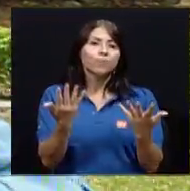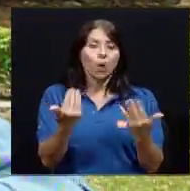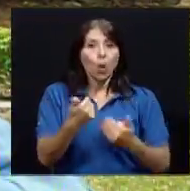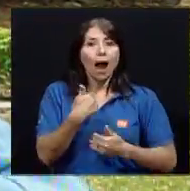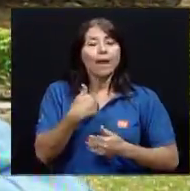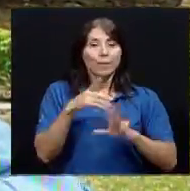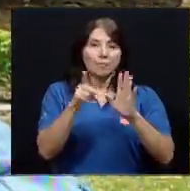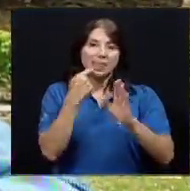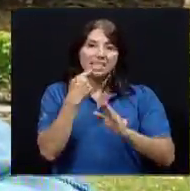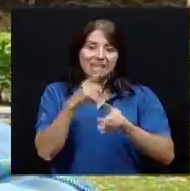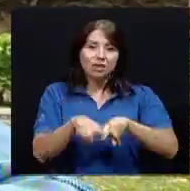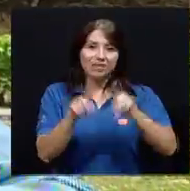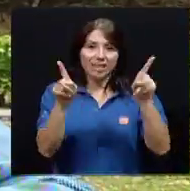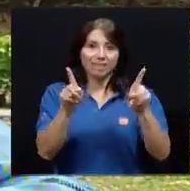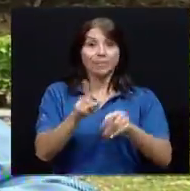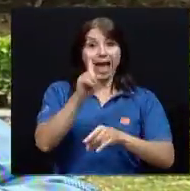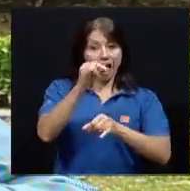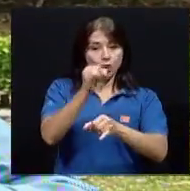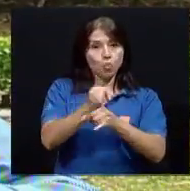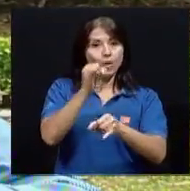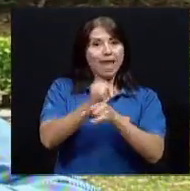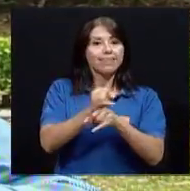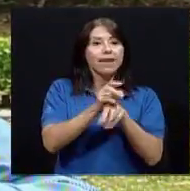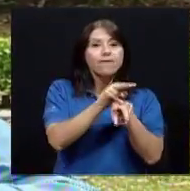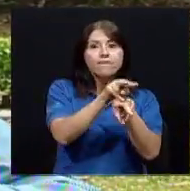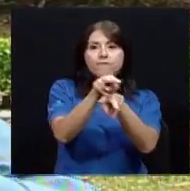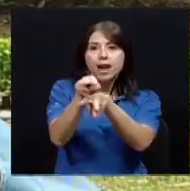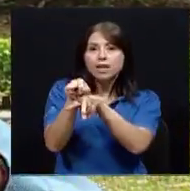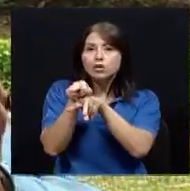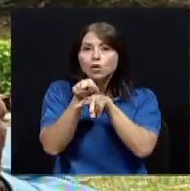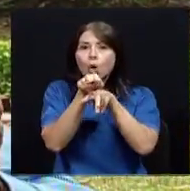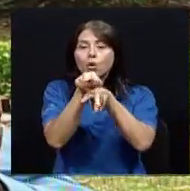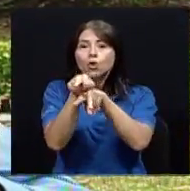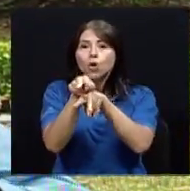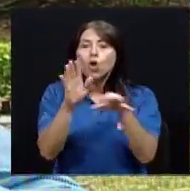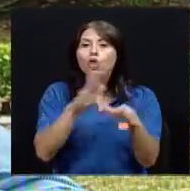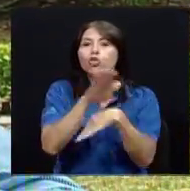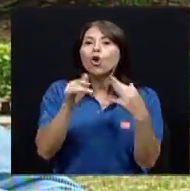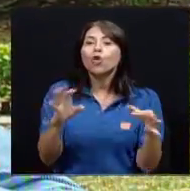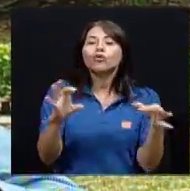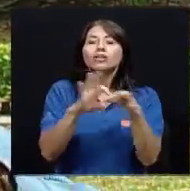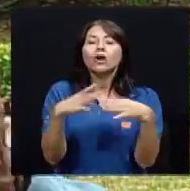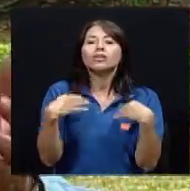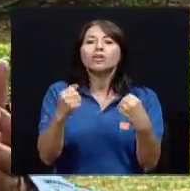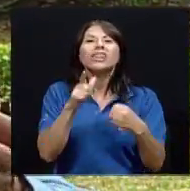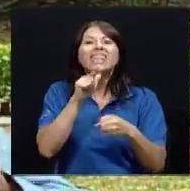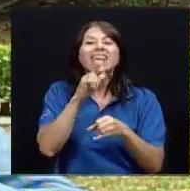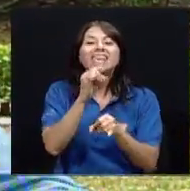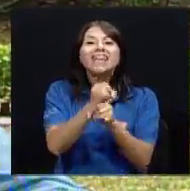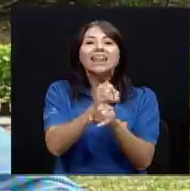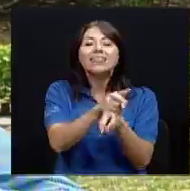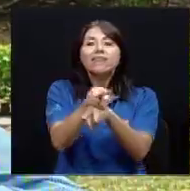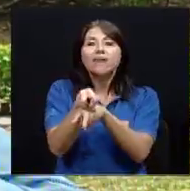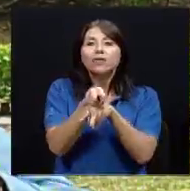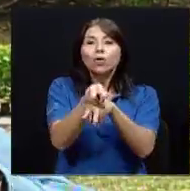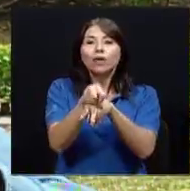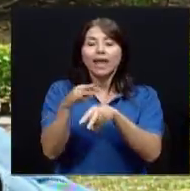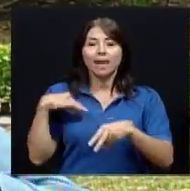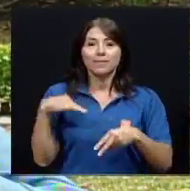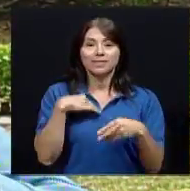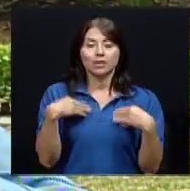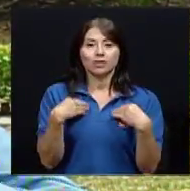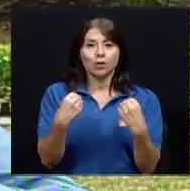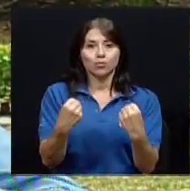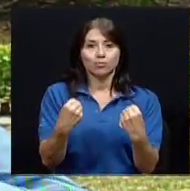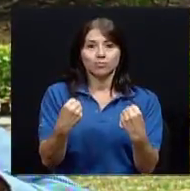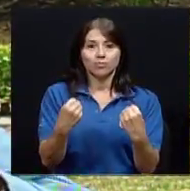de todo lo que tiene que ver con la salud, y el ente rector es el Ministerio de Salud, no es un tema únicamente de forma, es un tema que